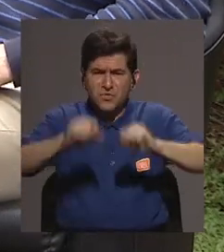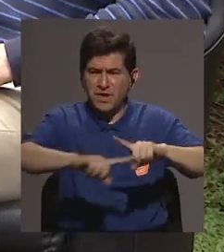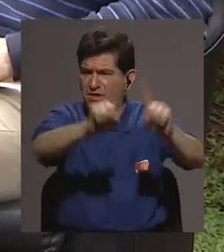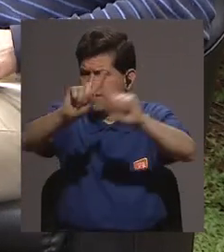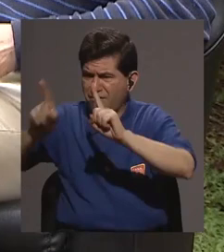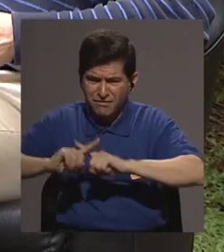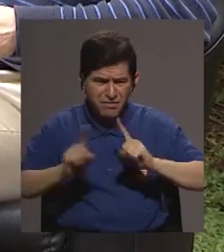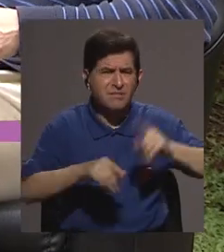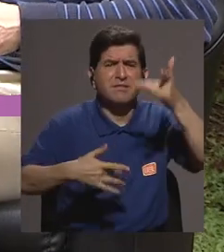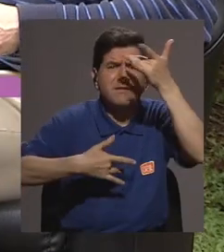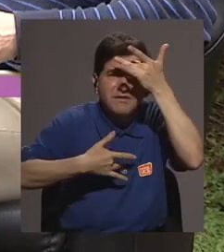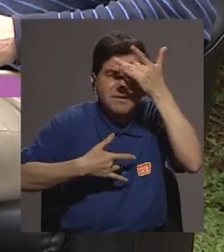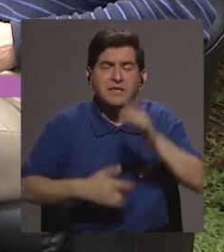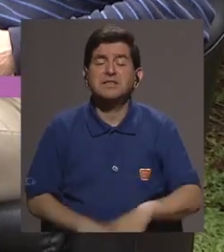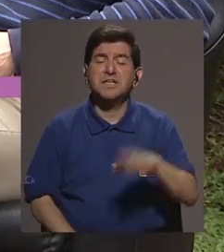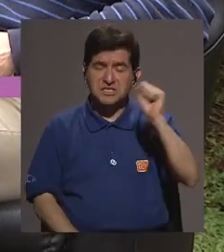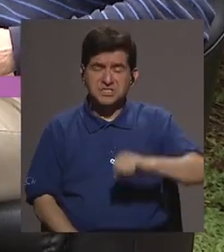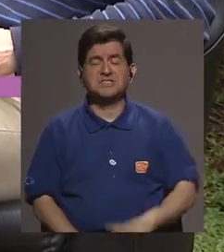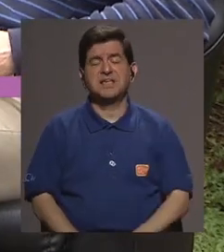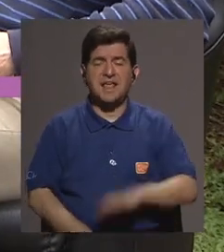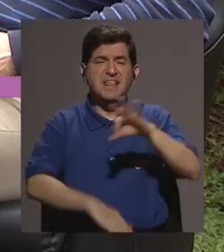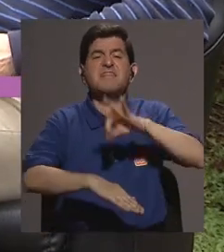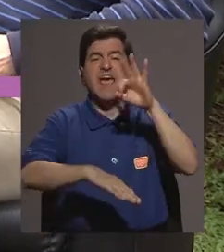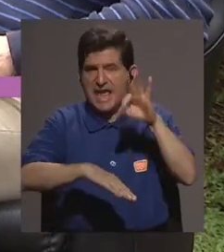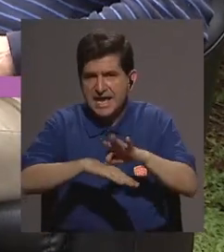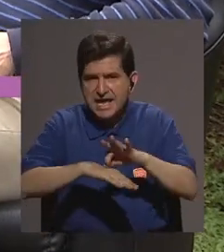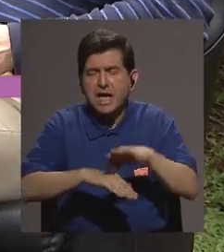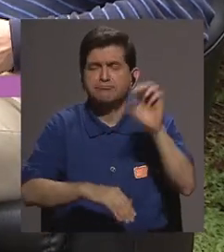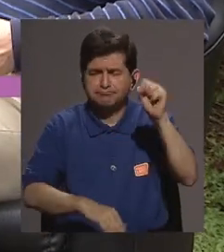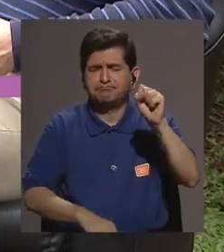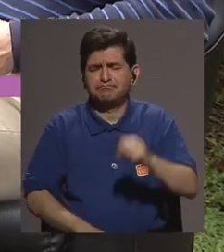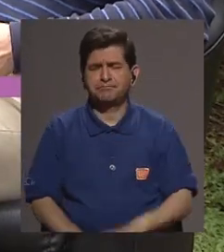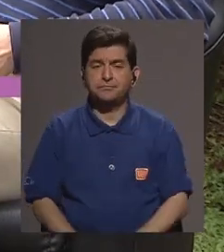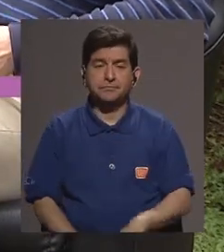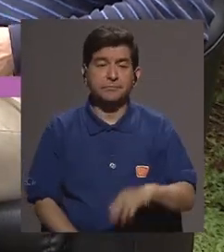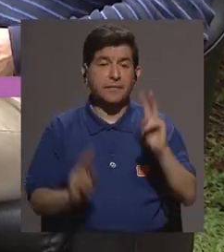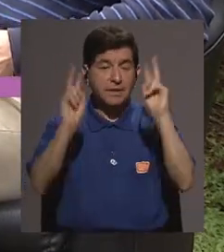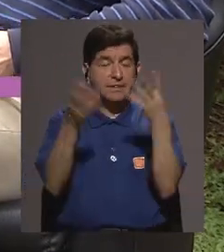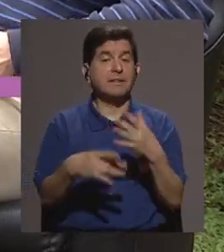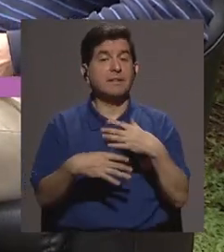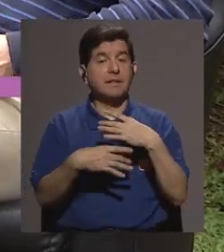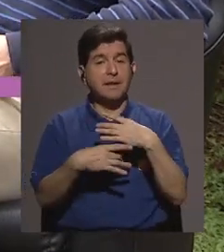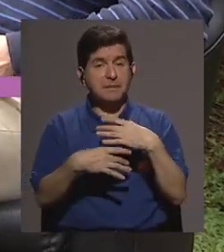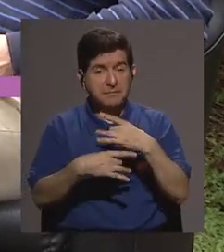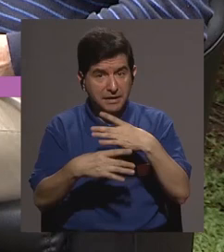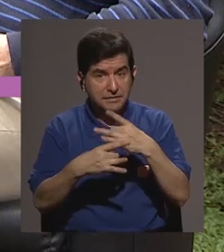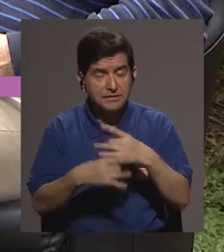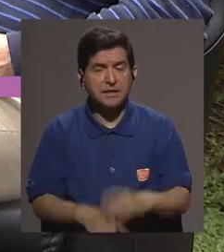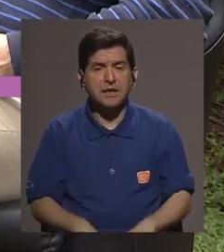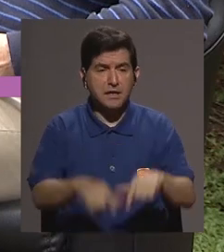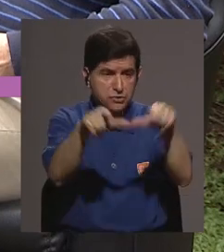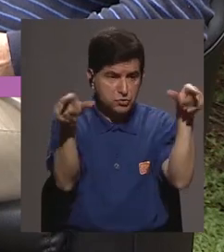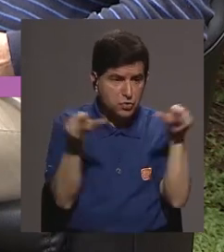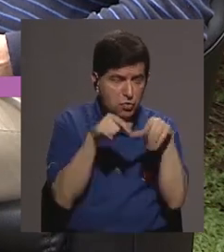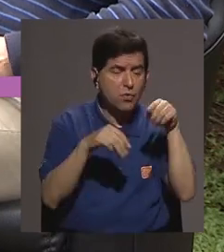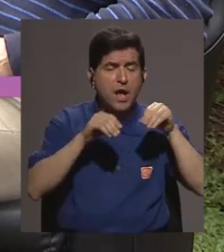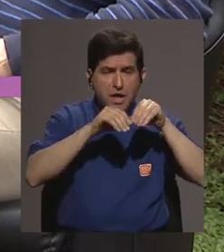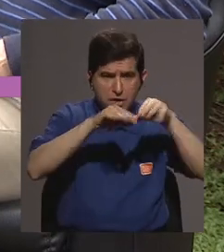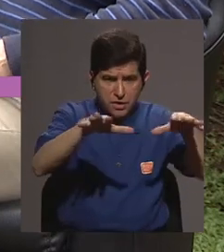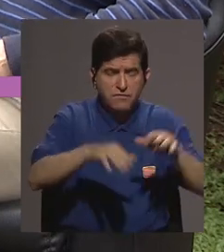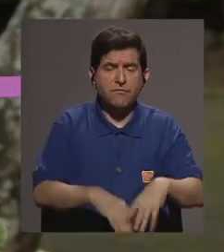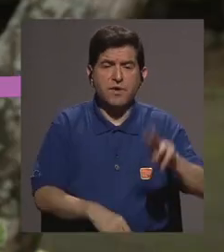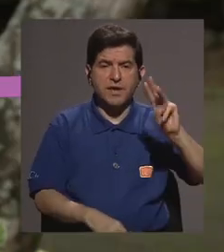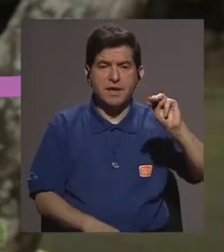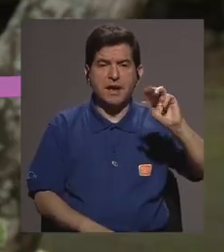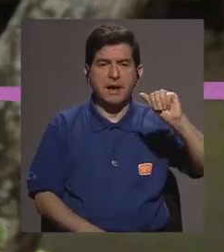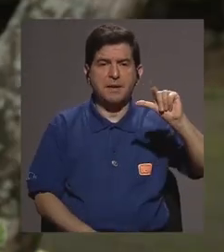con muchas cosas con enfermedades exacto con dengue con otras enfermedades claro hay algún tema importante es decir haber venido de alguna zona que tenga transmisión de